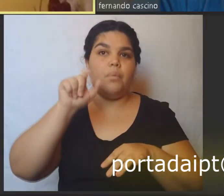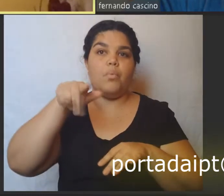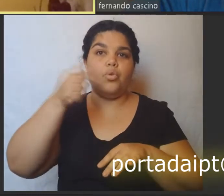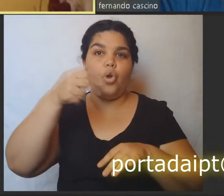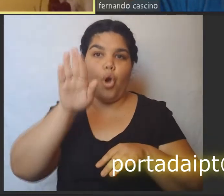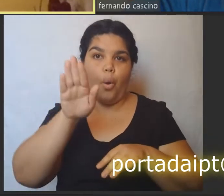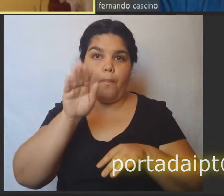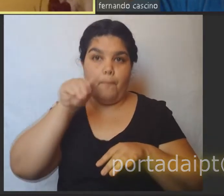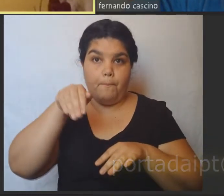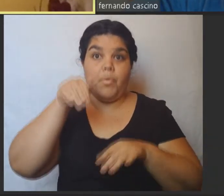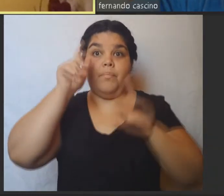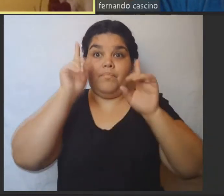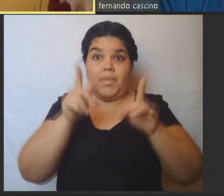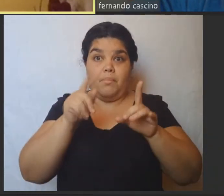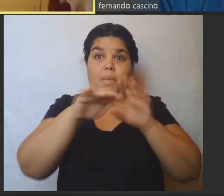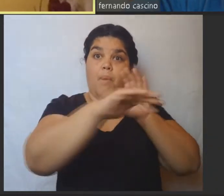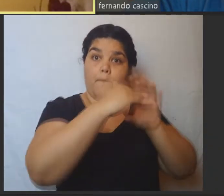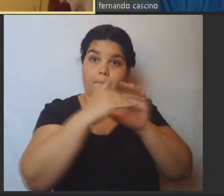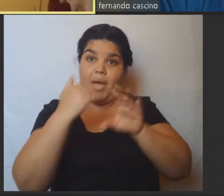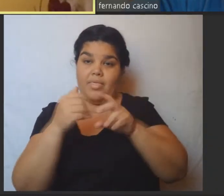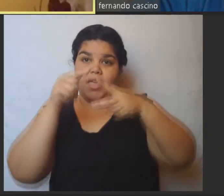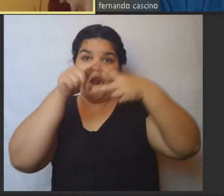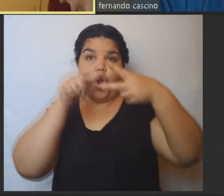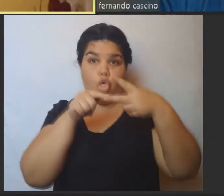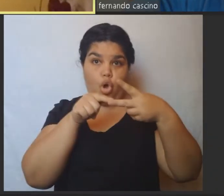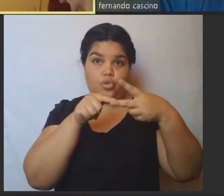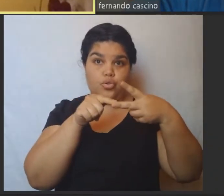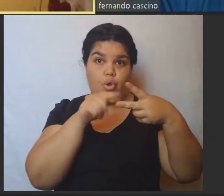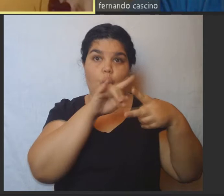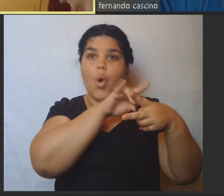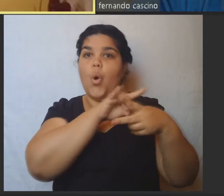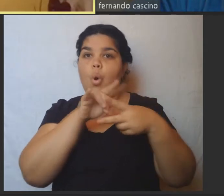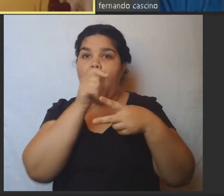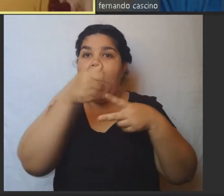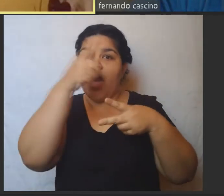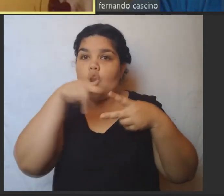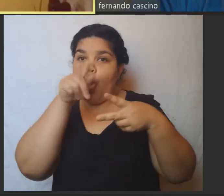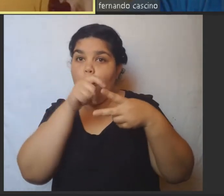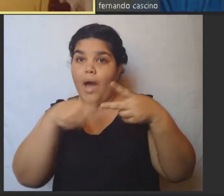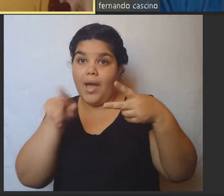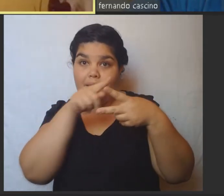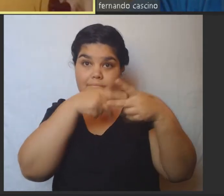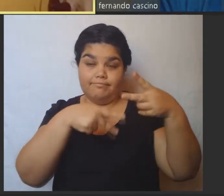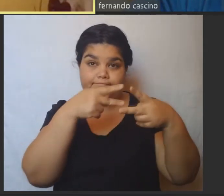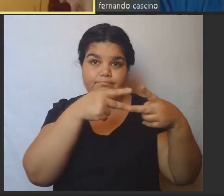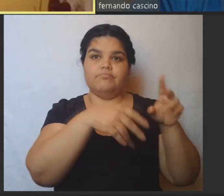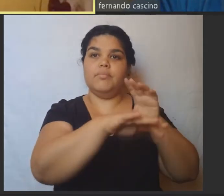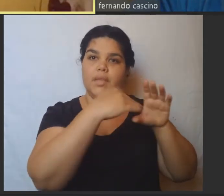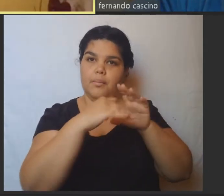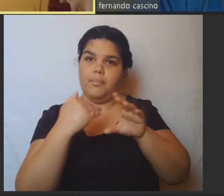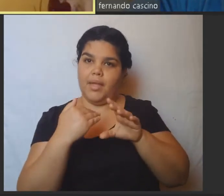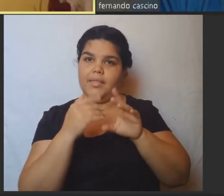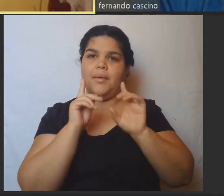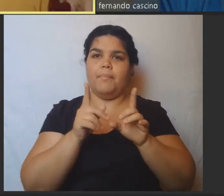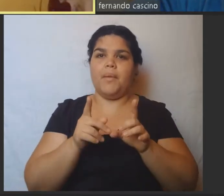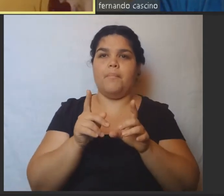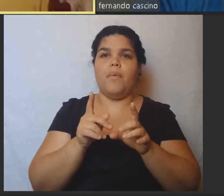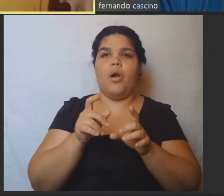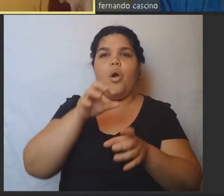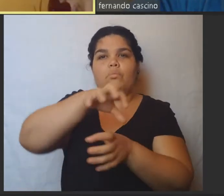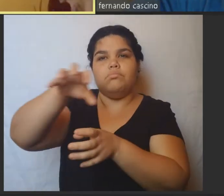difundiendo en tanto el observatorio como de las instituciones que están dentro de este